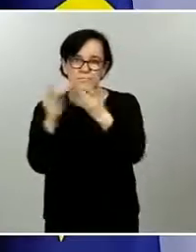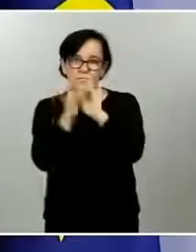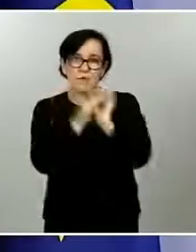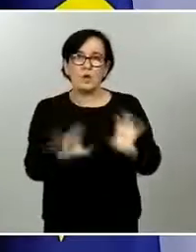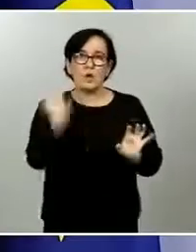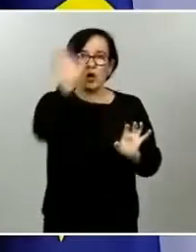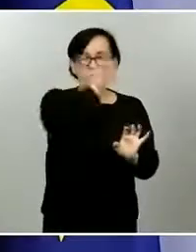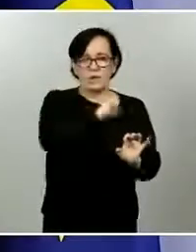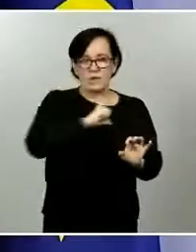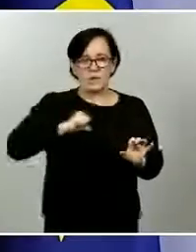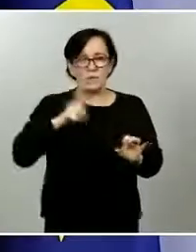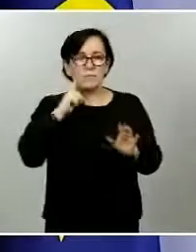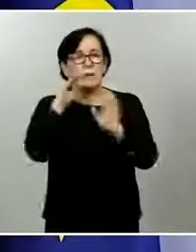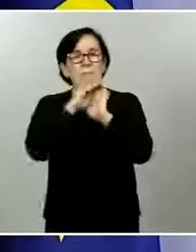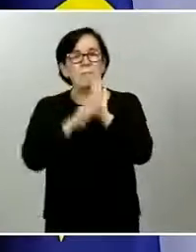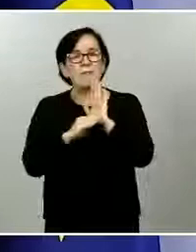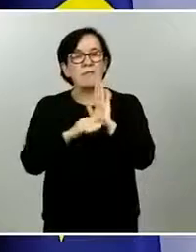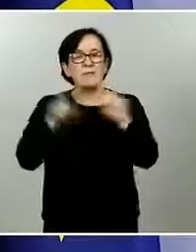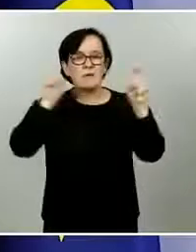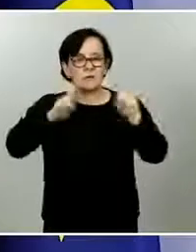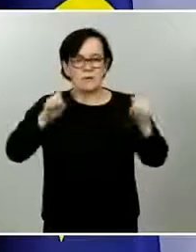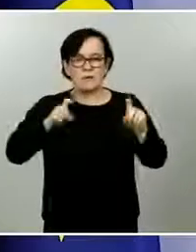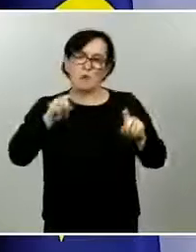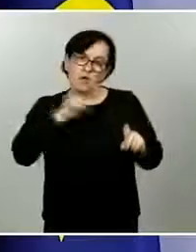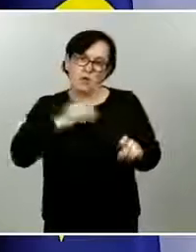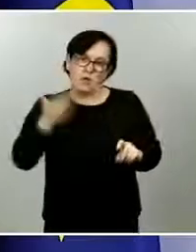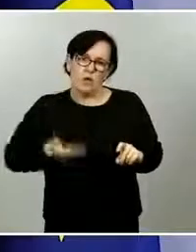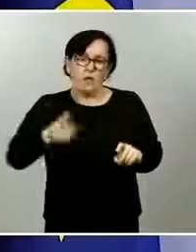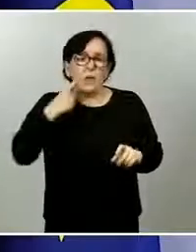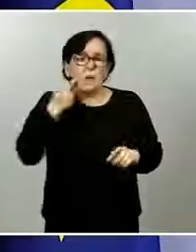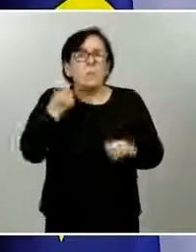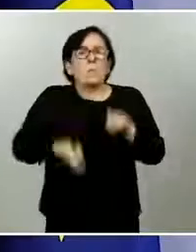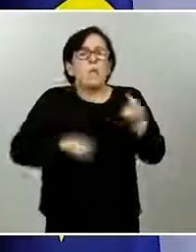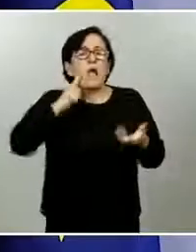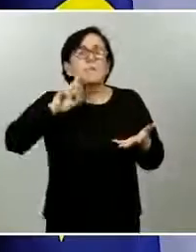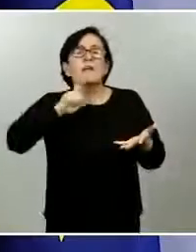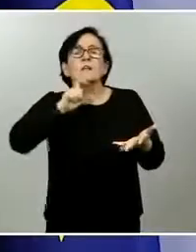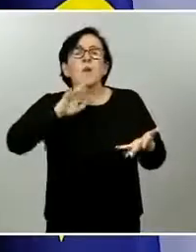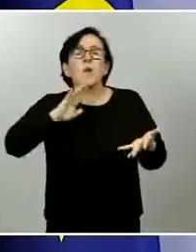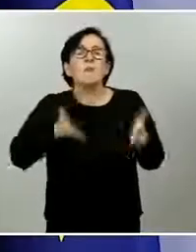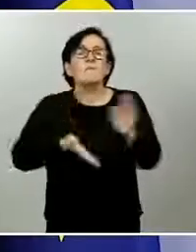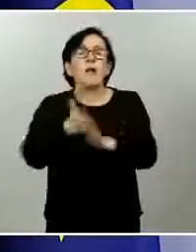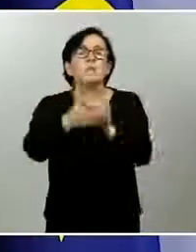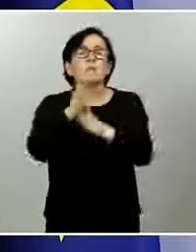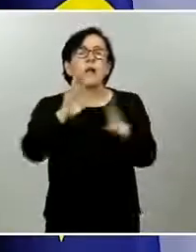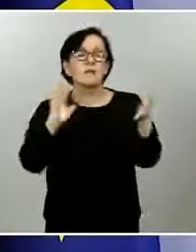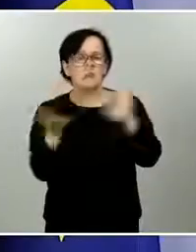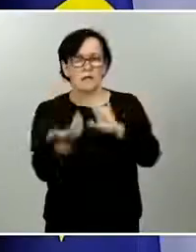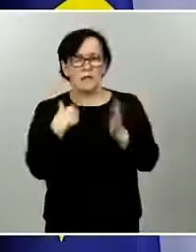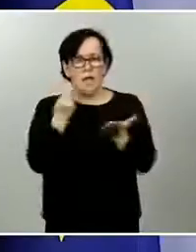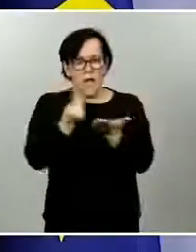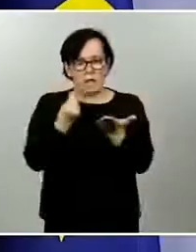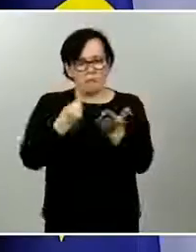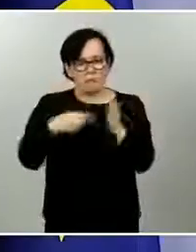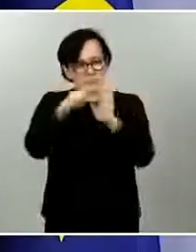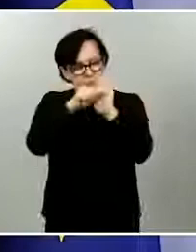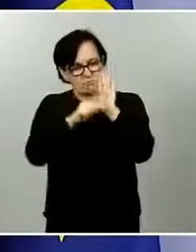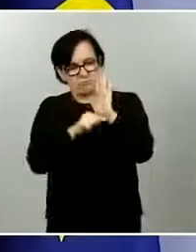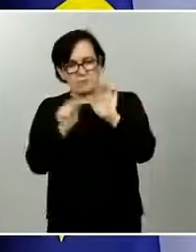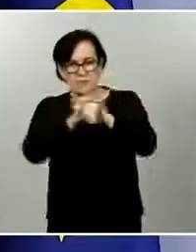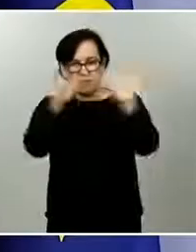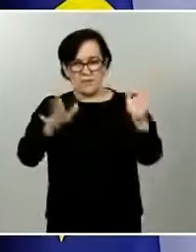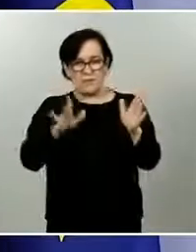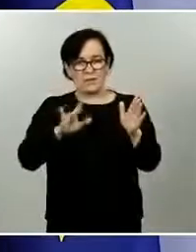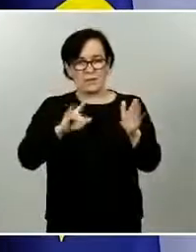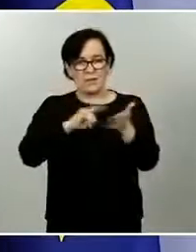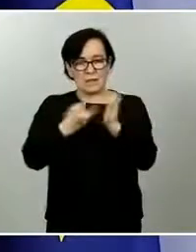esto sigue en pie pero también es verdad que vamos a reevaluar a fondo y vamos a tener un diálogo profundo con las comunidades autónomas respecto a las